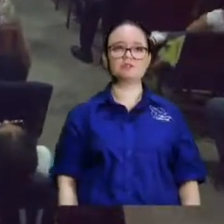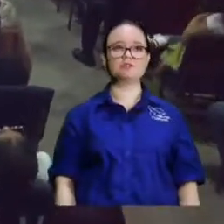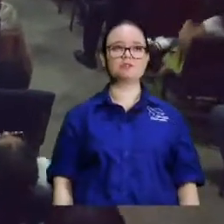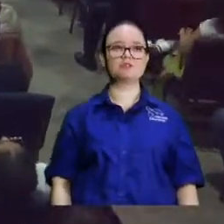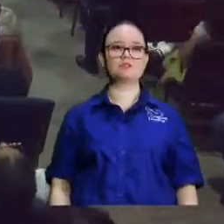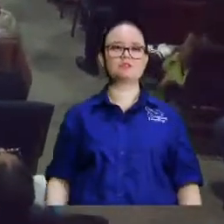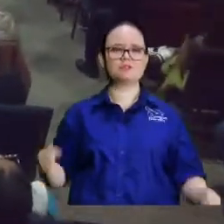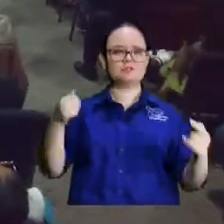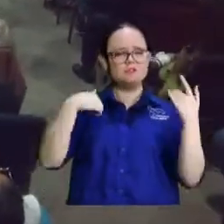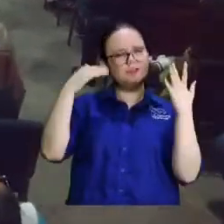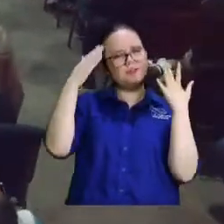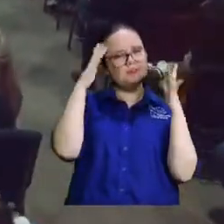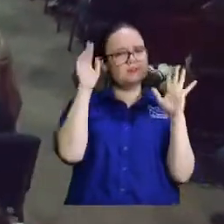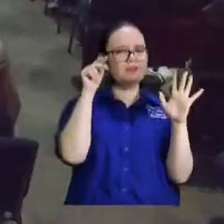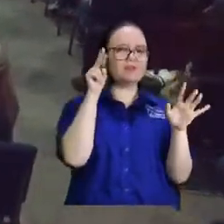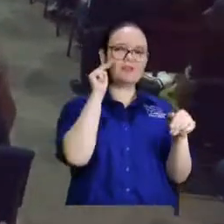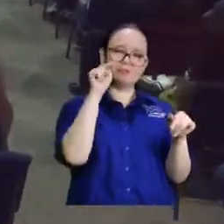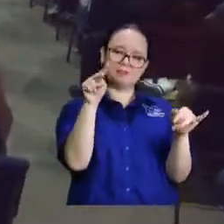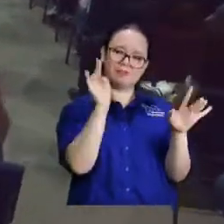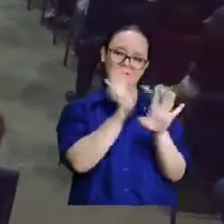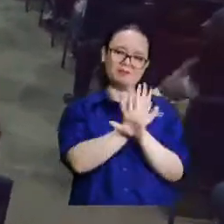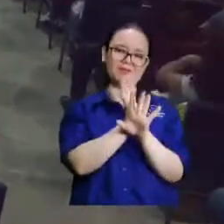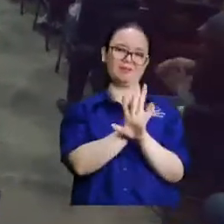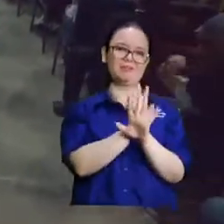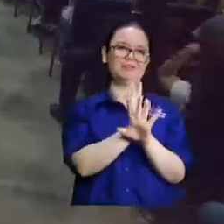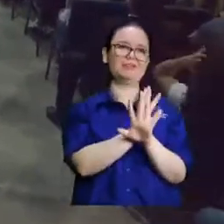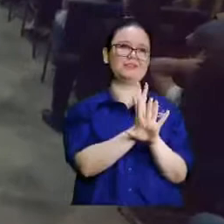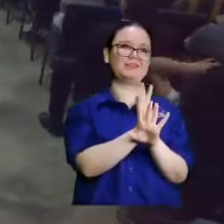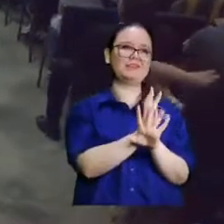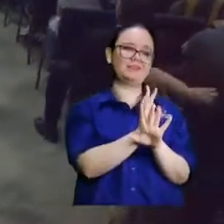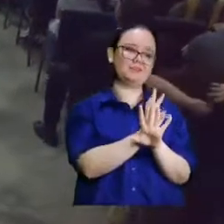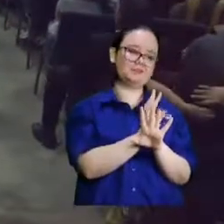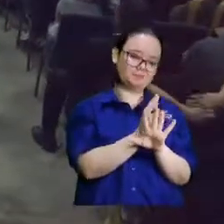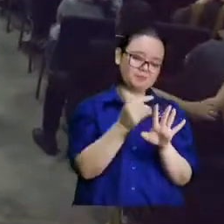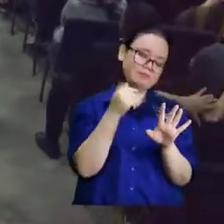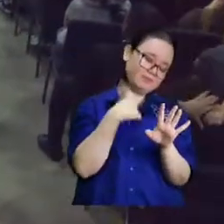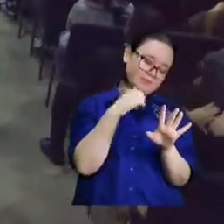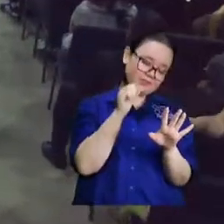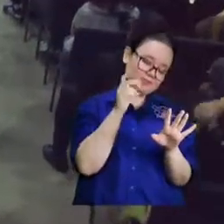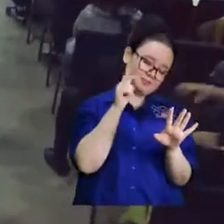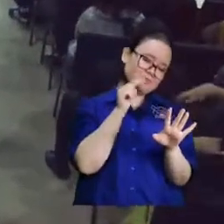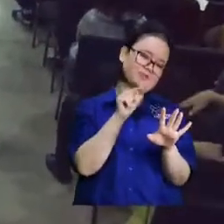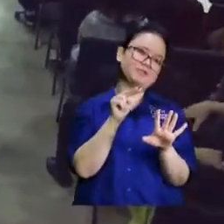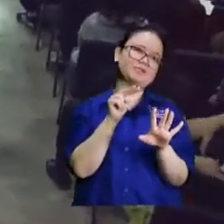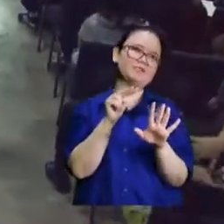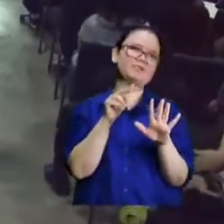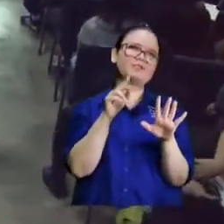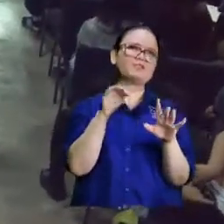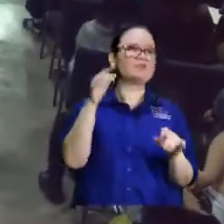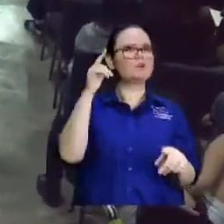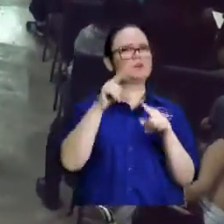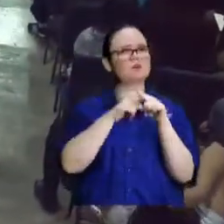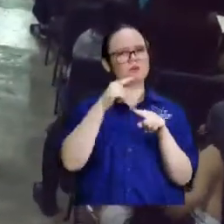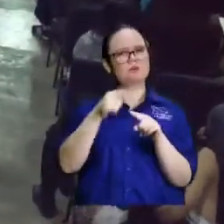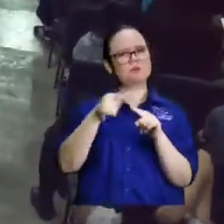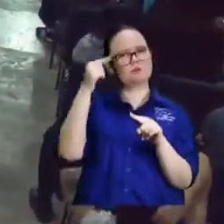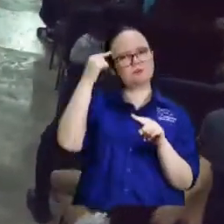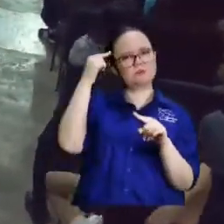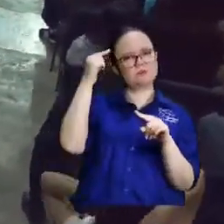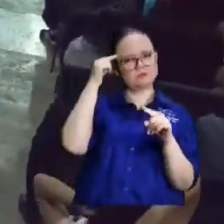yo no sé si alguno de ustedes vio esa serie bueno yo cuando digo eso ese dedo representa el magisterio está